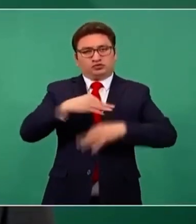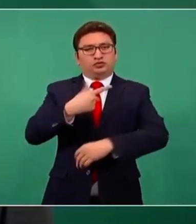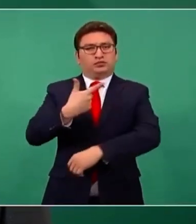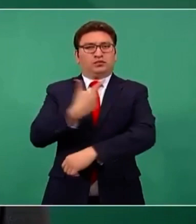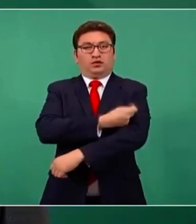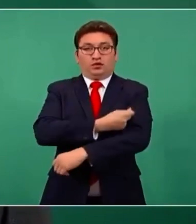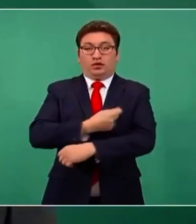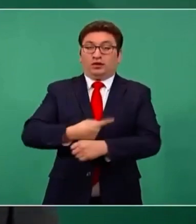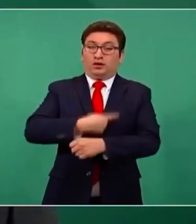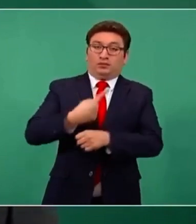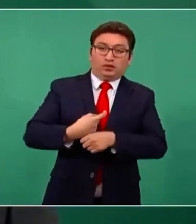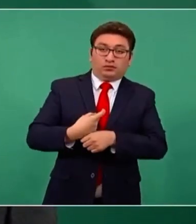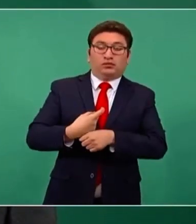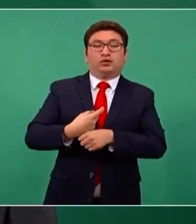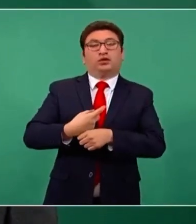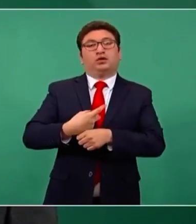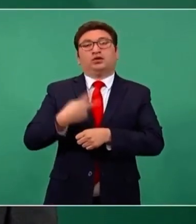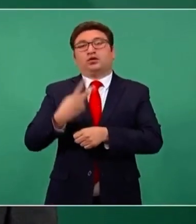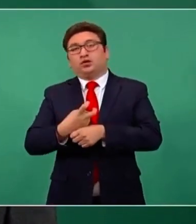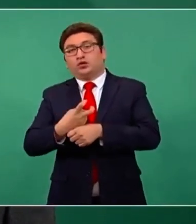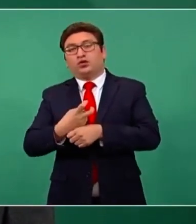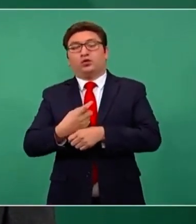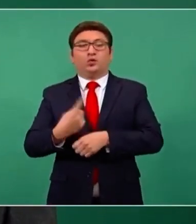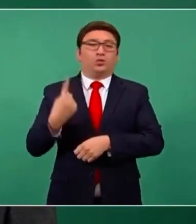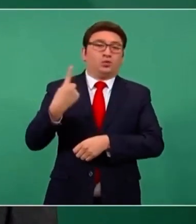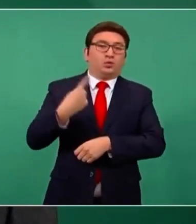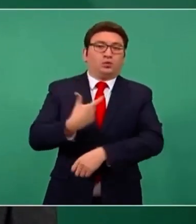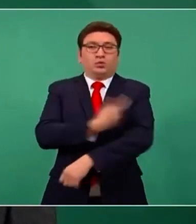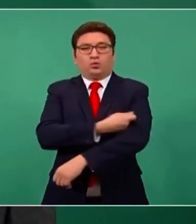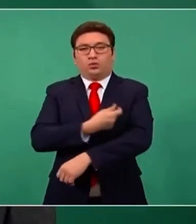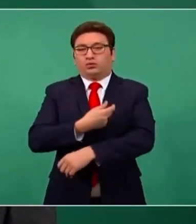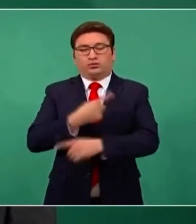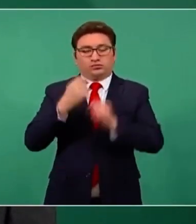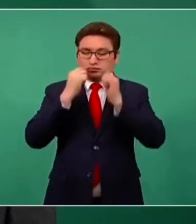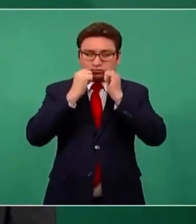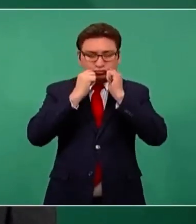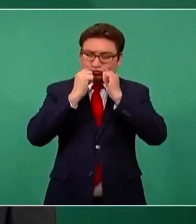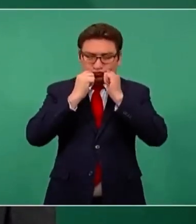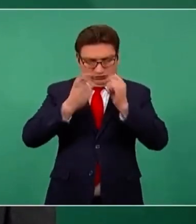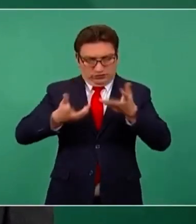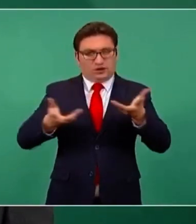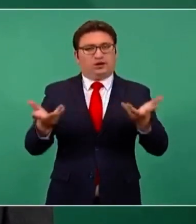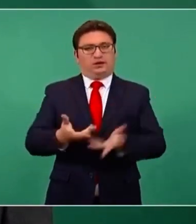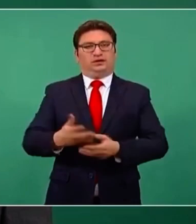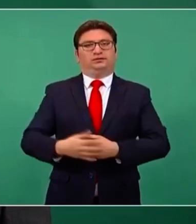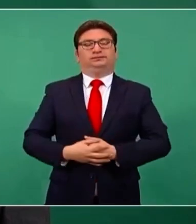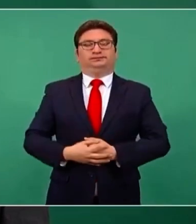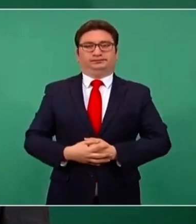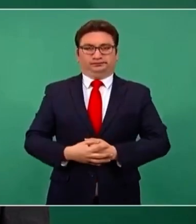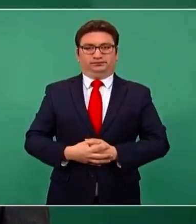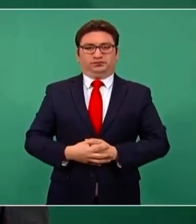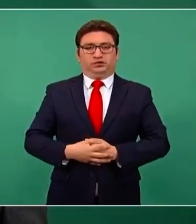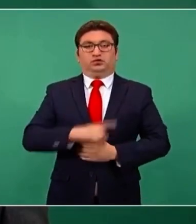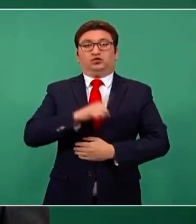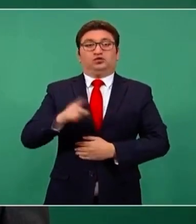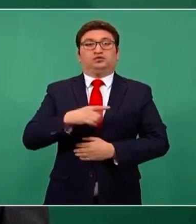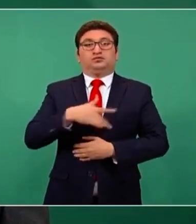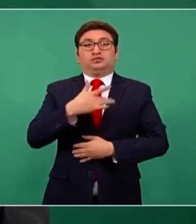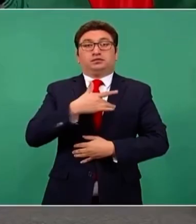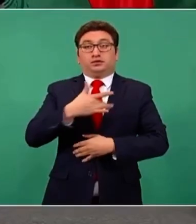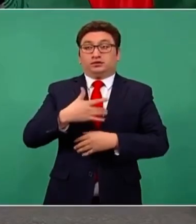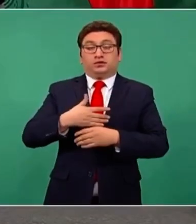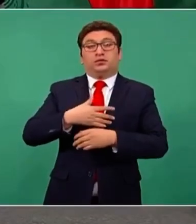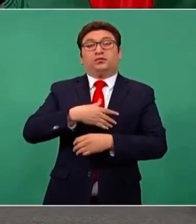les falta el esquema primario de dos o de una dosis, que lo hagan ya y si es que están ya en el periodo de